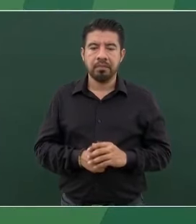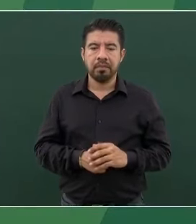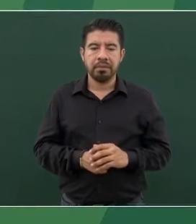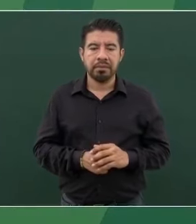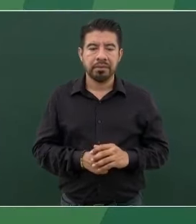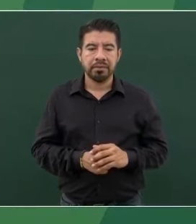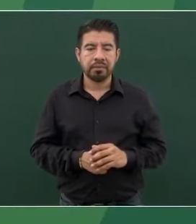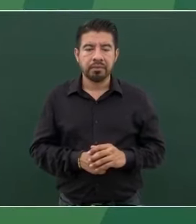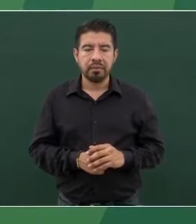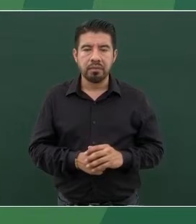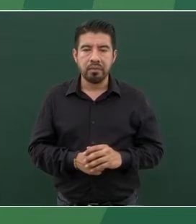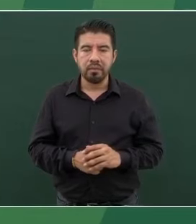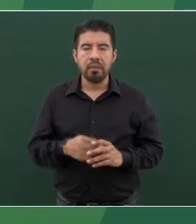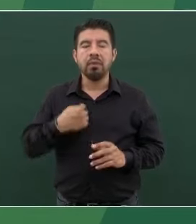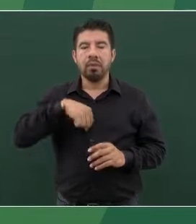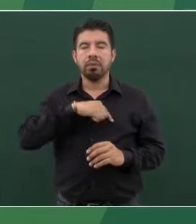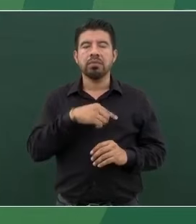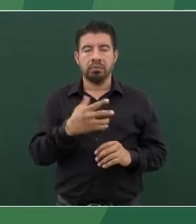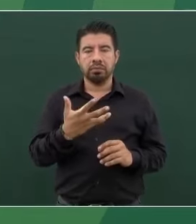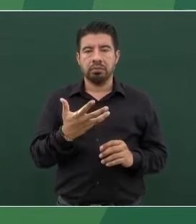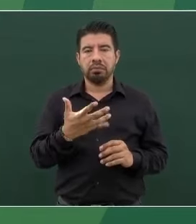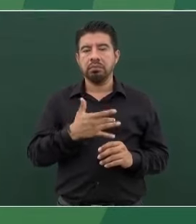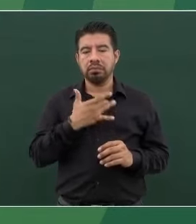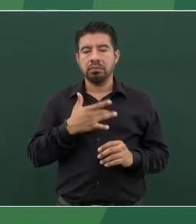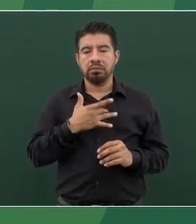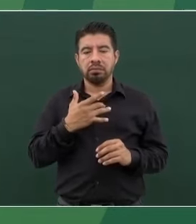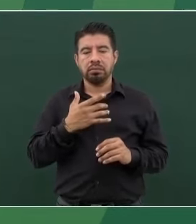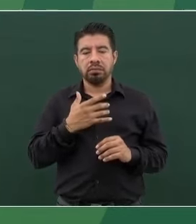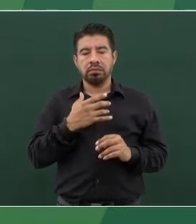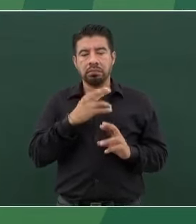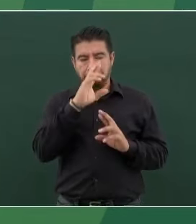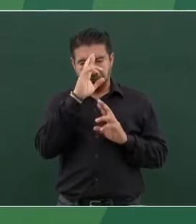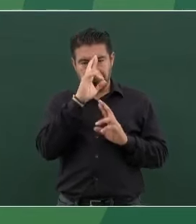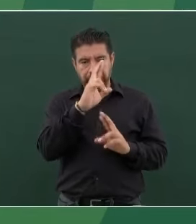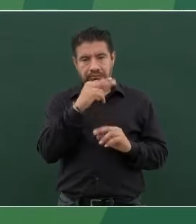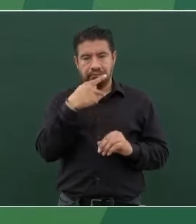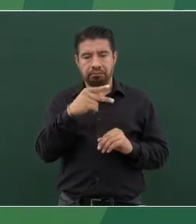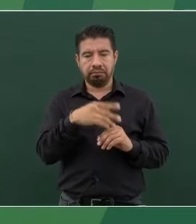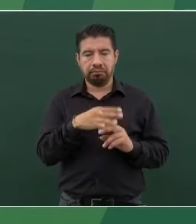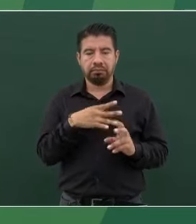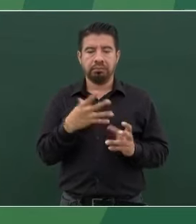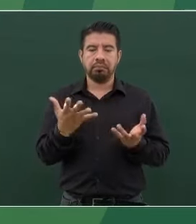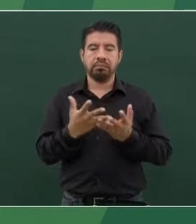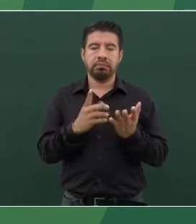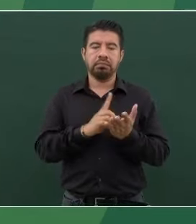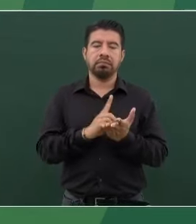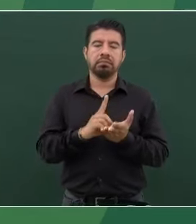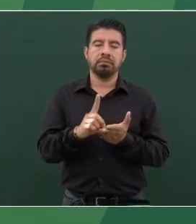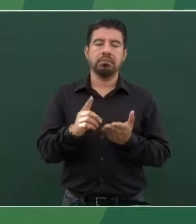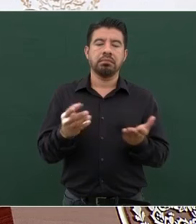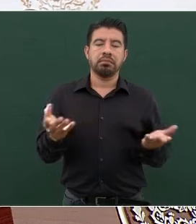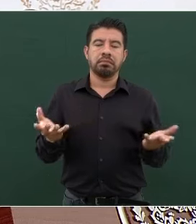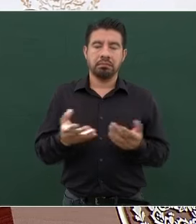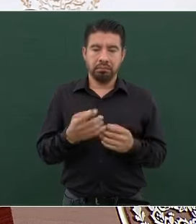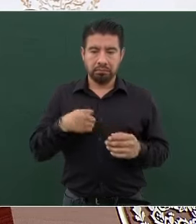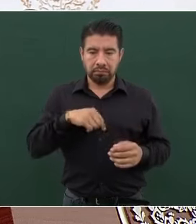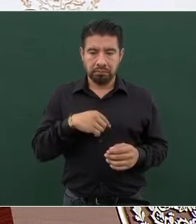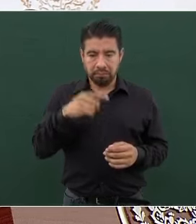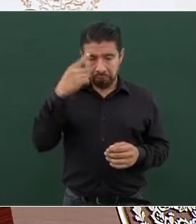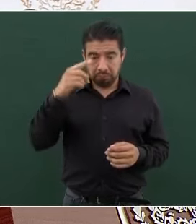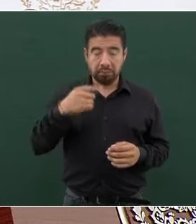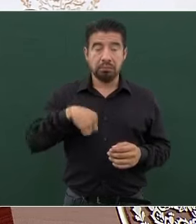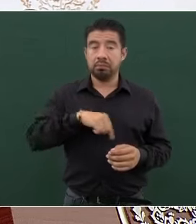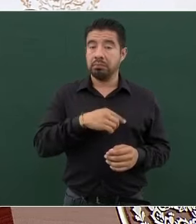respetuosos del derecho que tenemos todos los mexicanos a